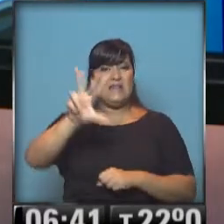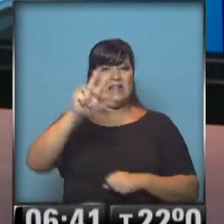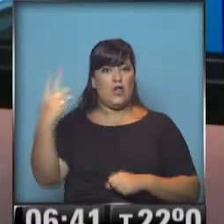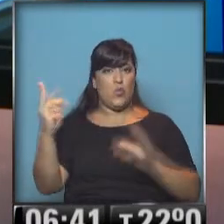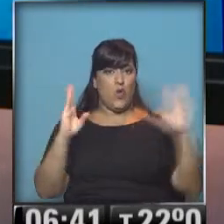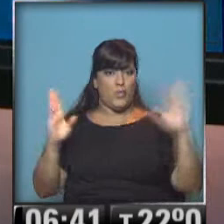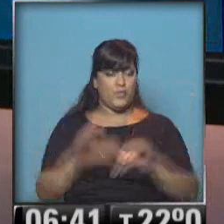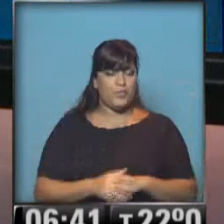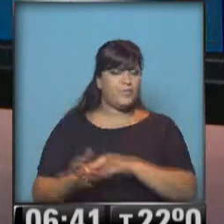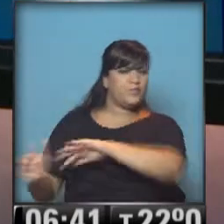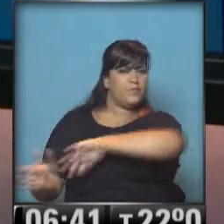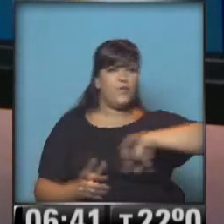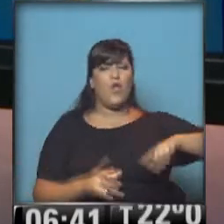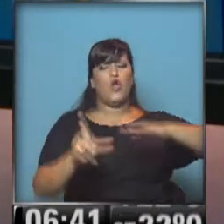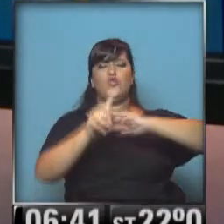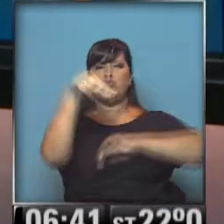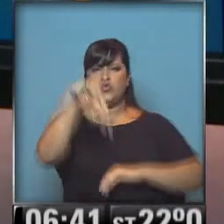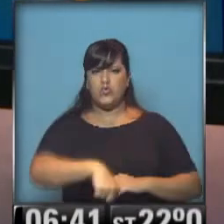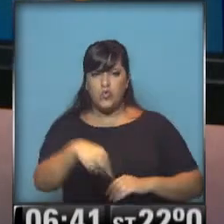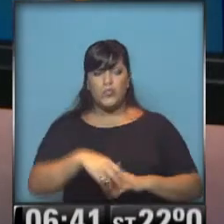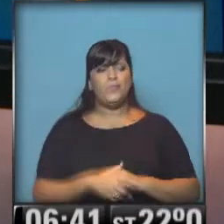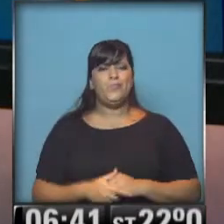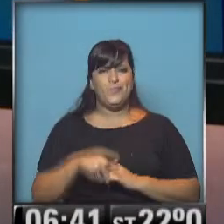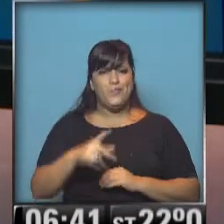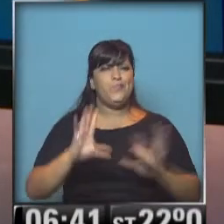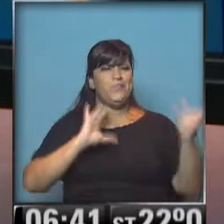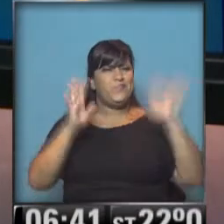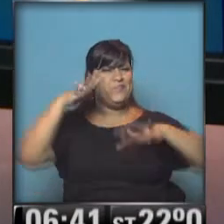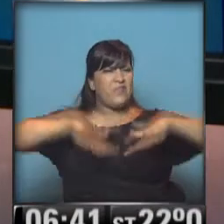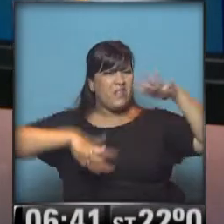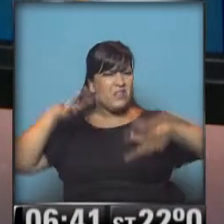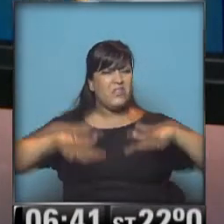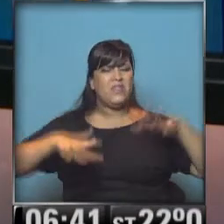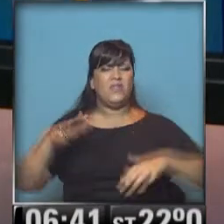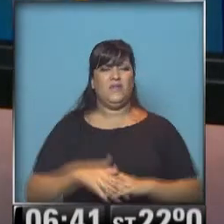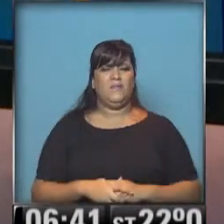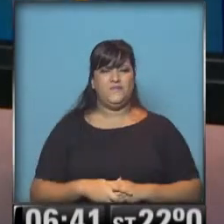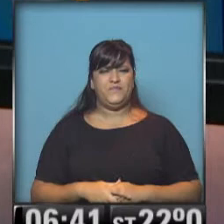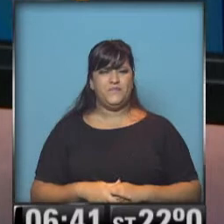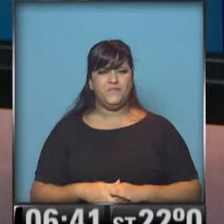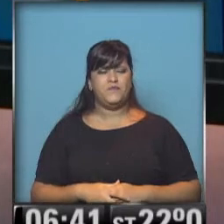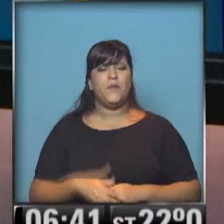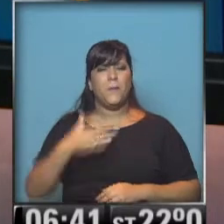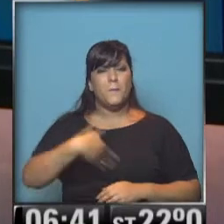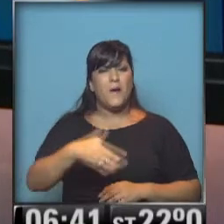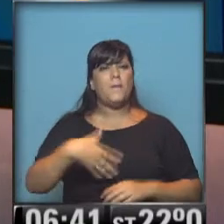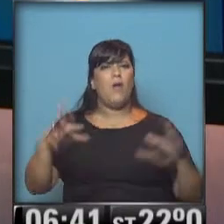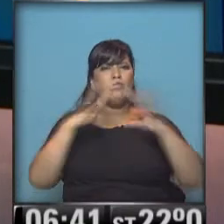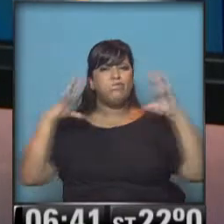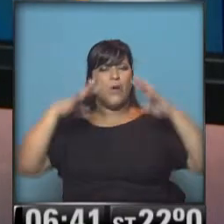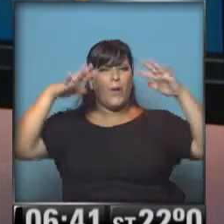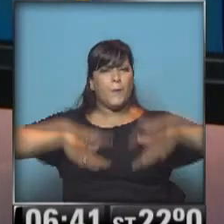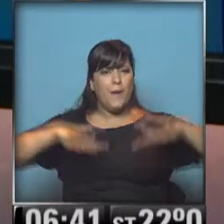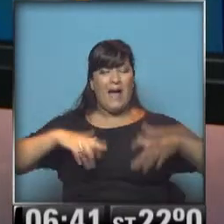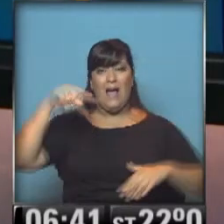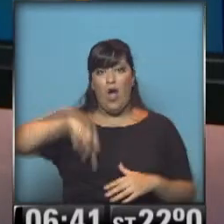grados. Si nos vamos al sur argentino, allí las condiciones meteorológicas son inestables en el extremo sur. Se está acercando un sistema de baja presión que a partir